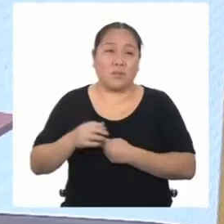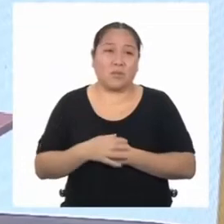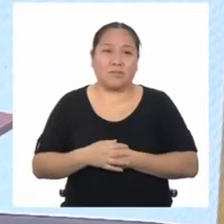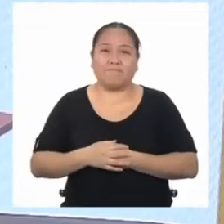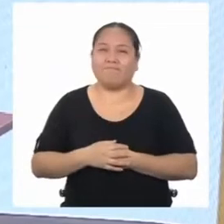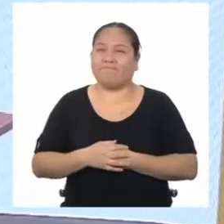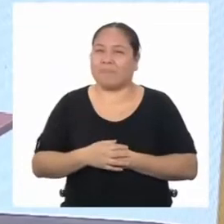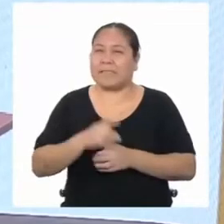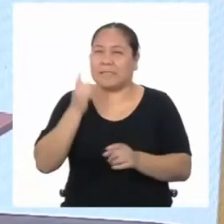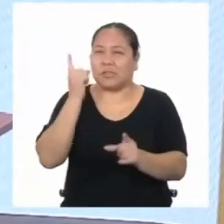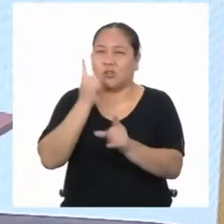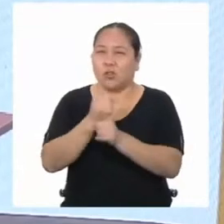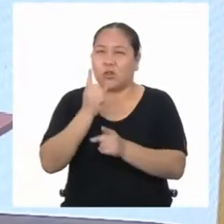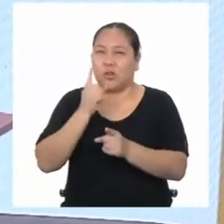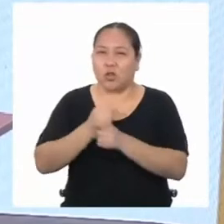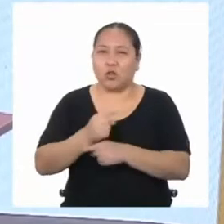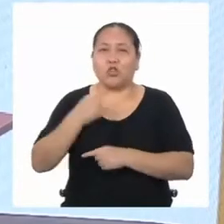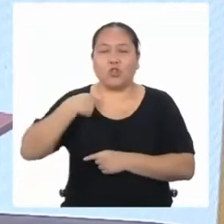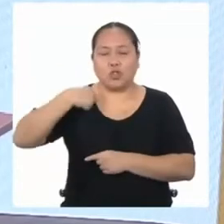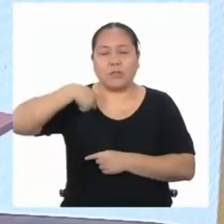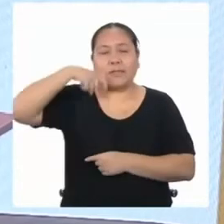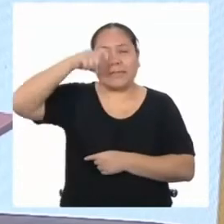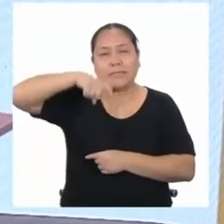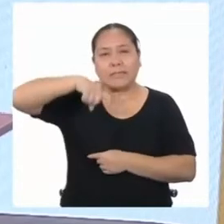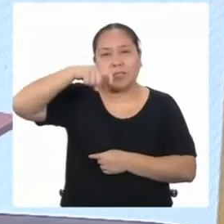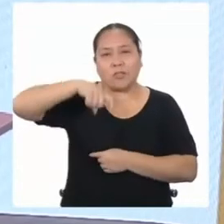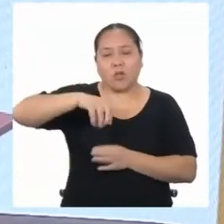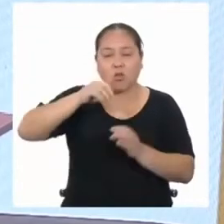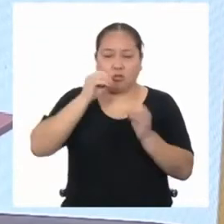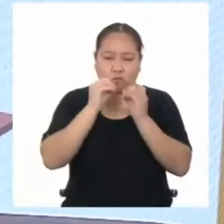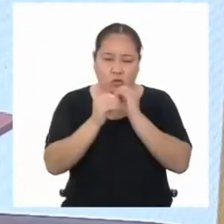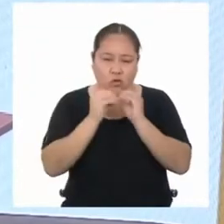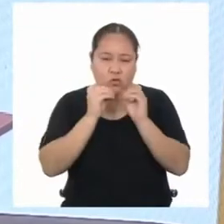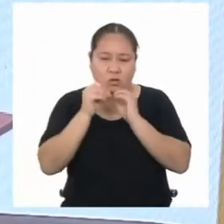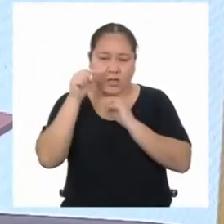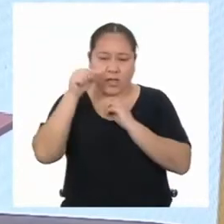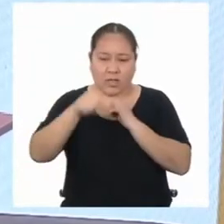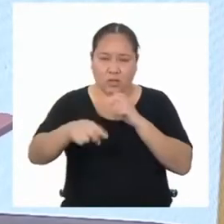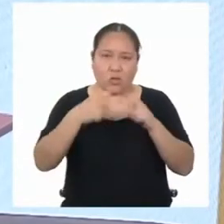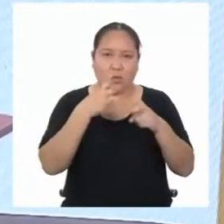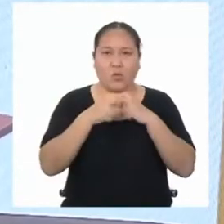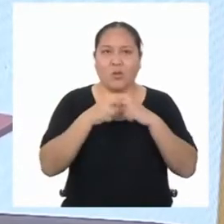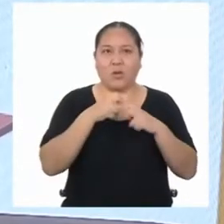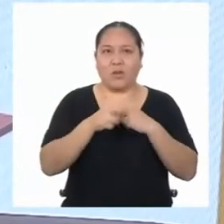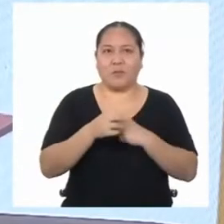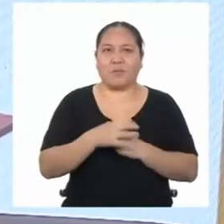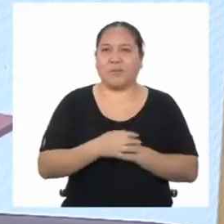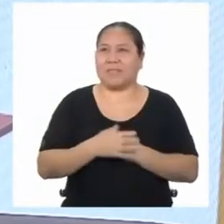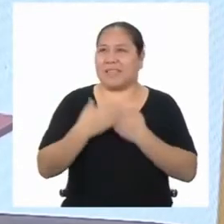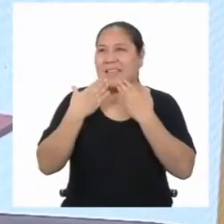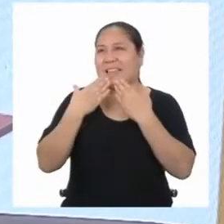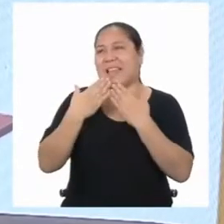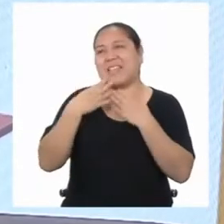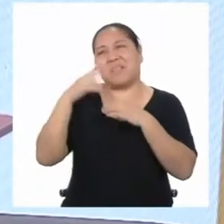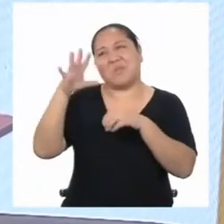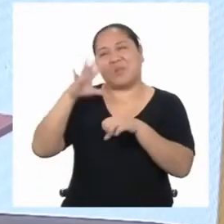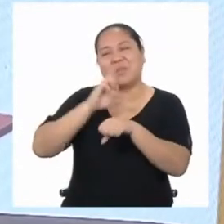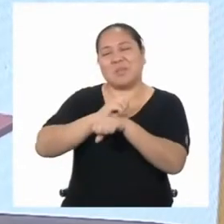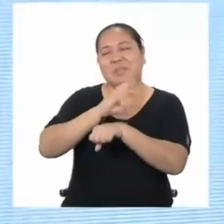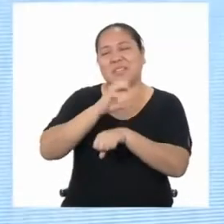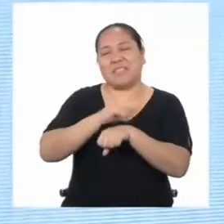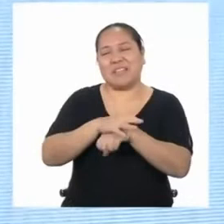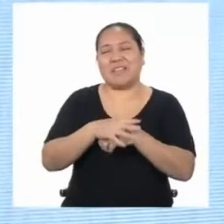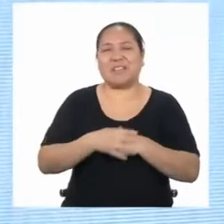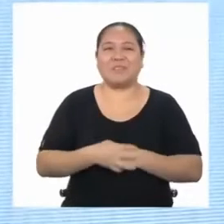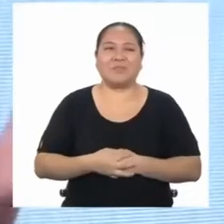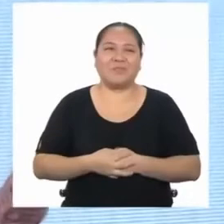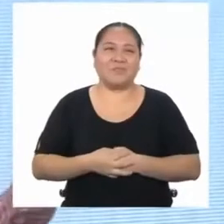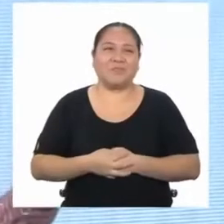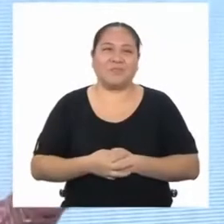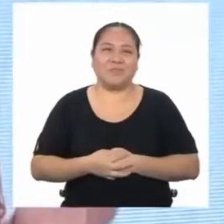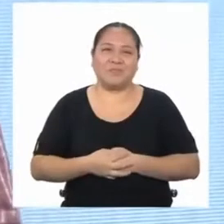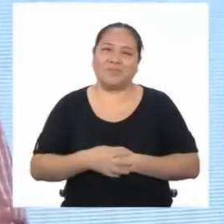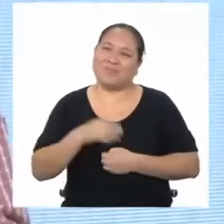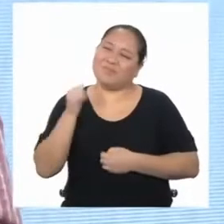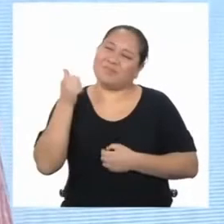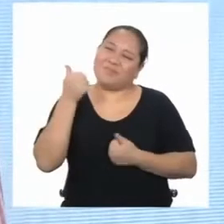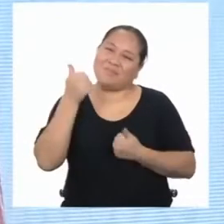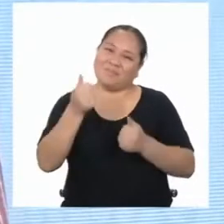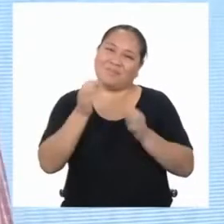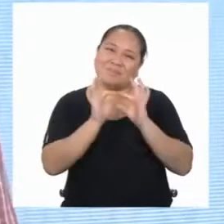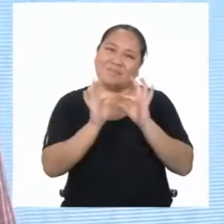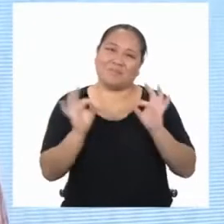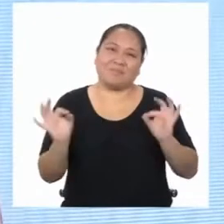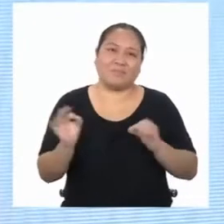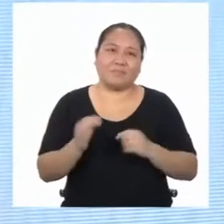Tienes razón. Tengo que aprender a resolver estos problemas por mi cuenta. Muchas gracias por tu consejo, Rodri. De nada.